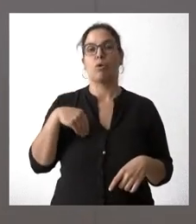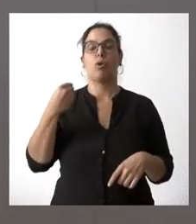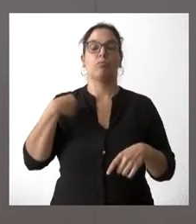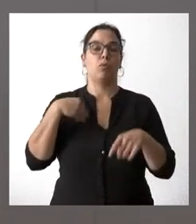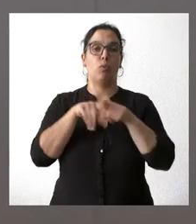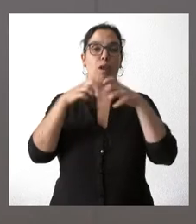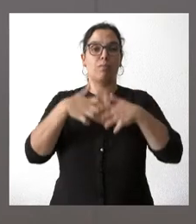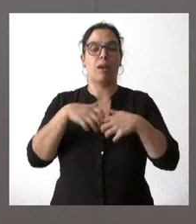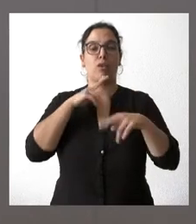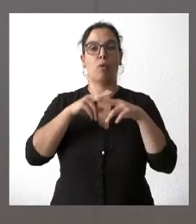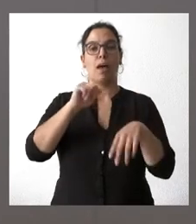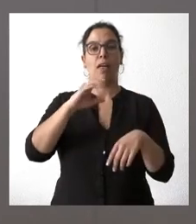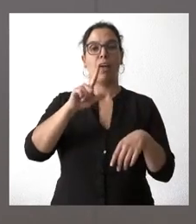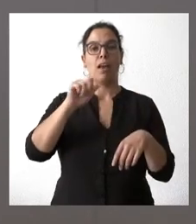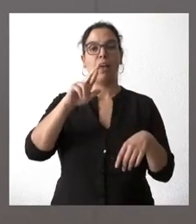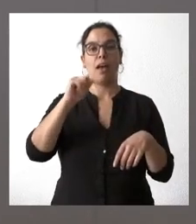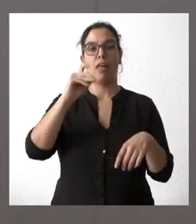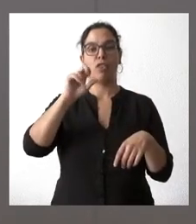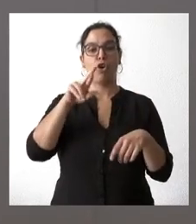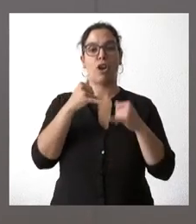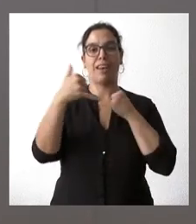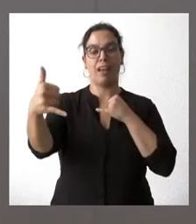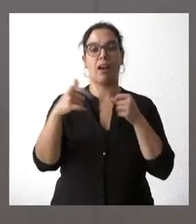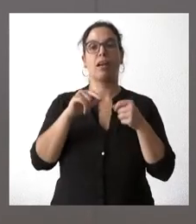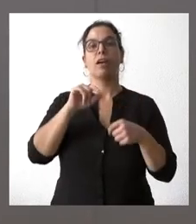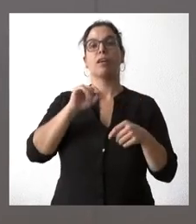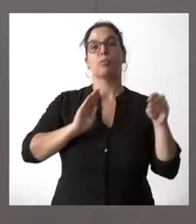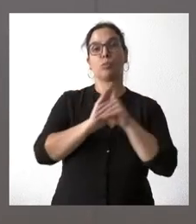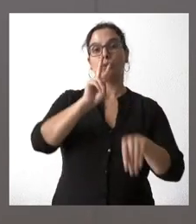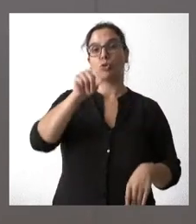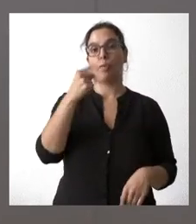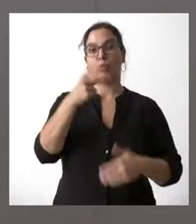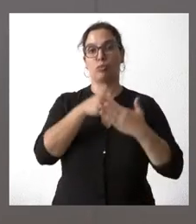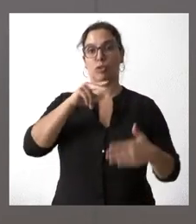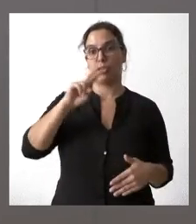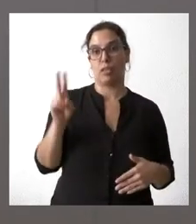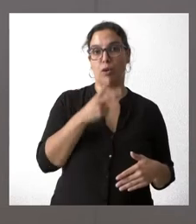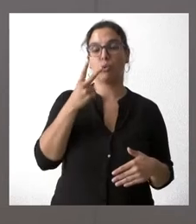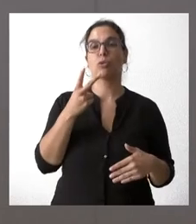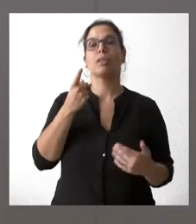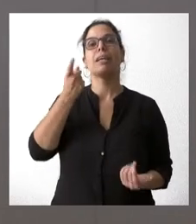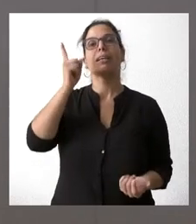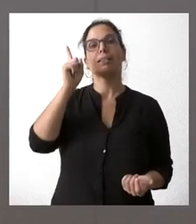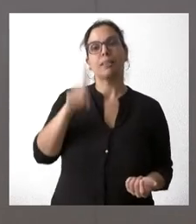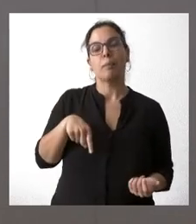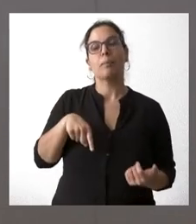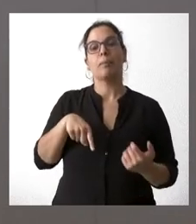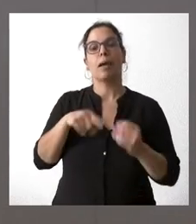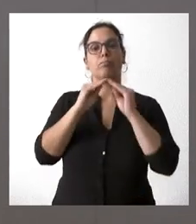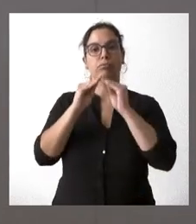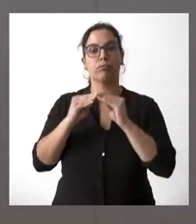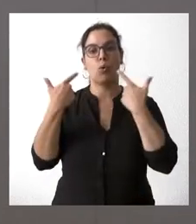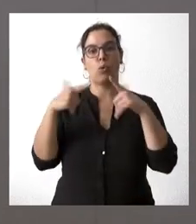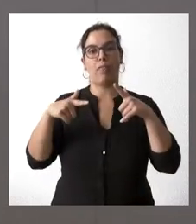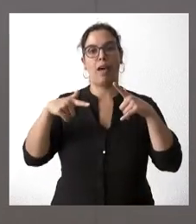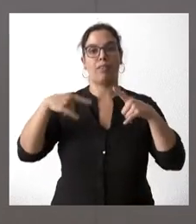por una inversión superior a 2,2 millones de euros, a los cuales hay que incluir las obras de la unidad de